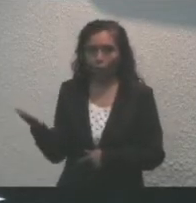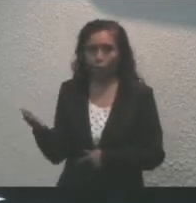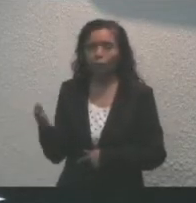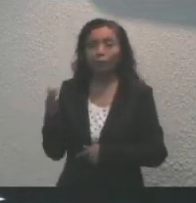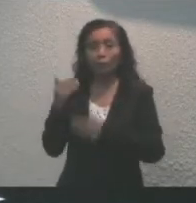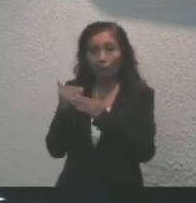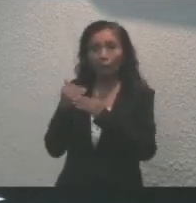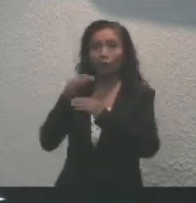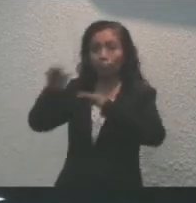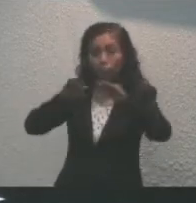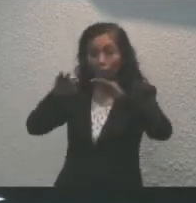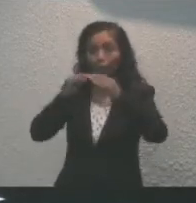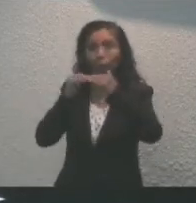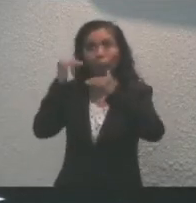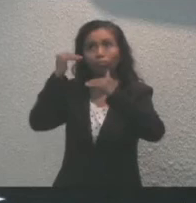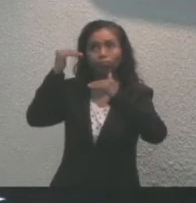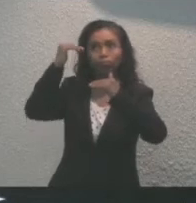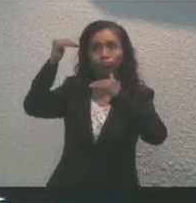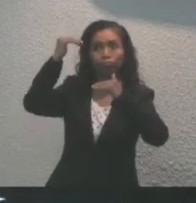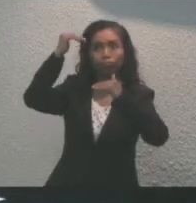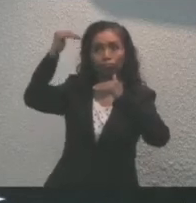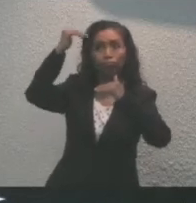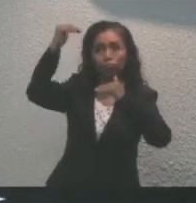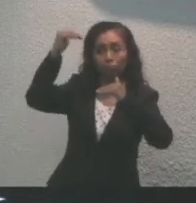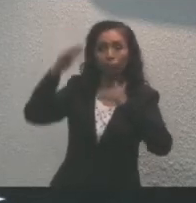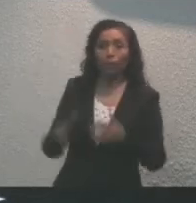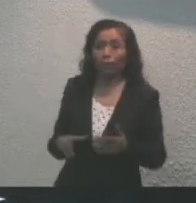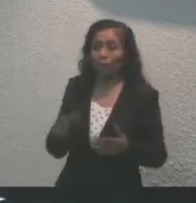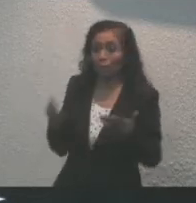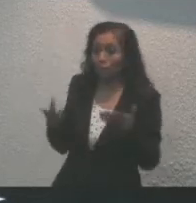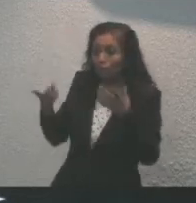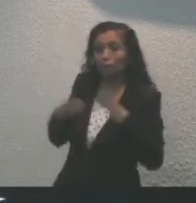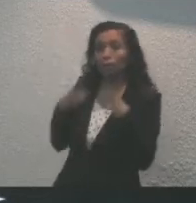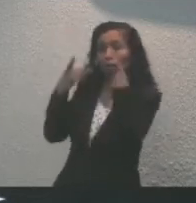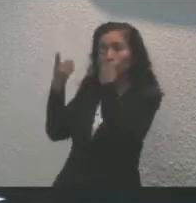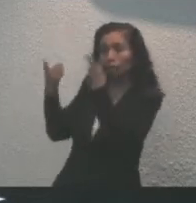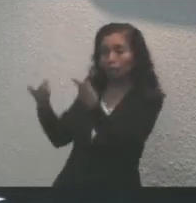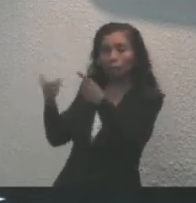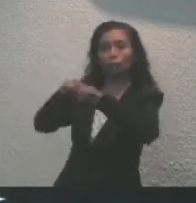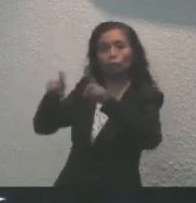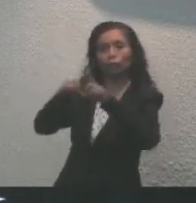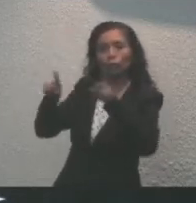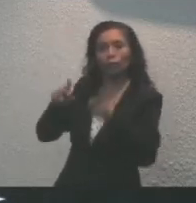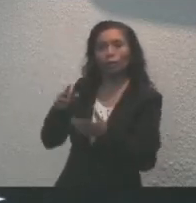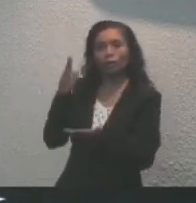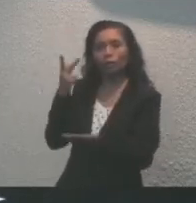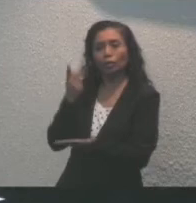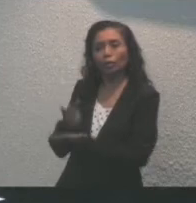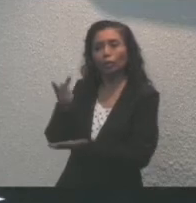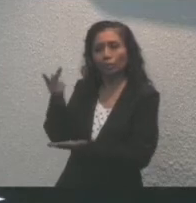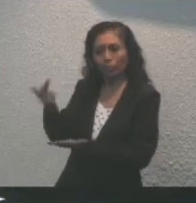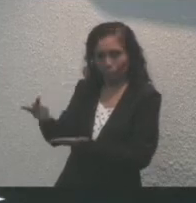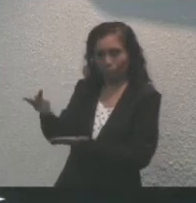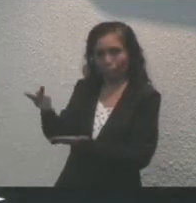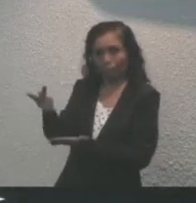ascensos, a los oficiales que han sido condecorados por méritos especiales en la lucha por la seguridad.